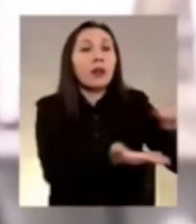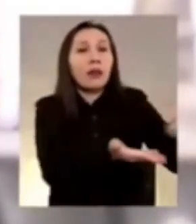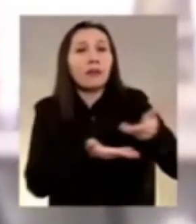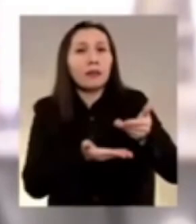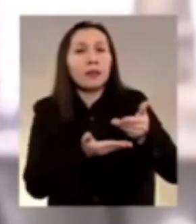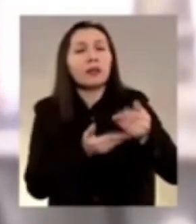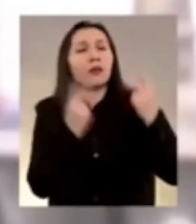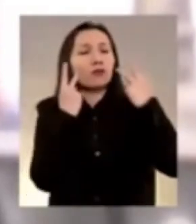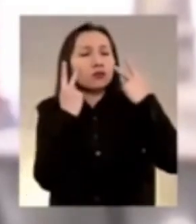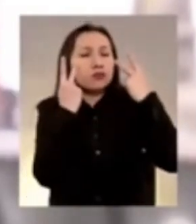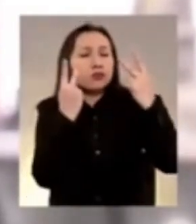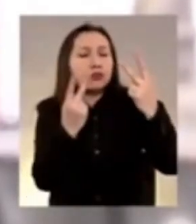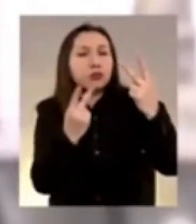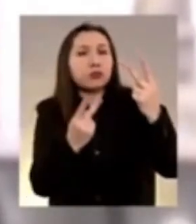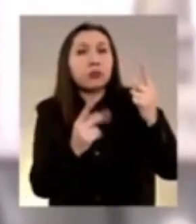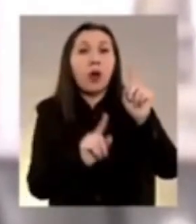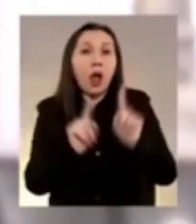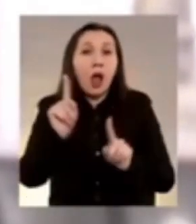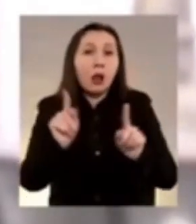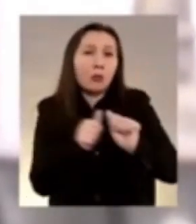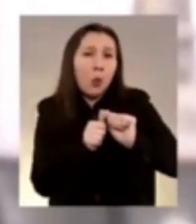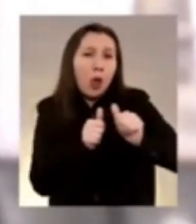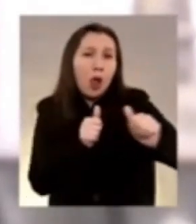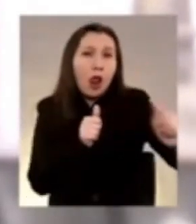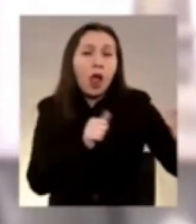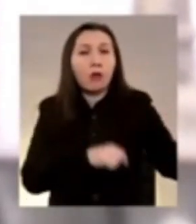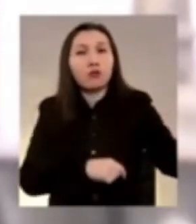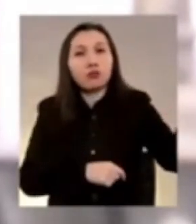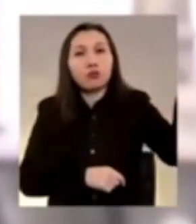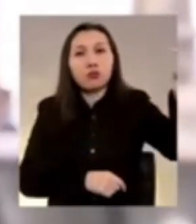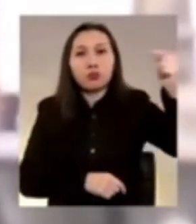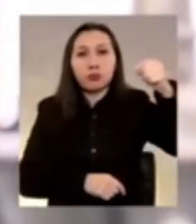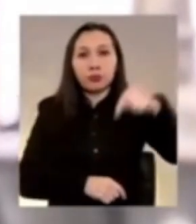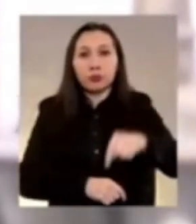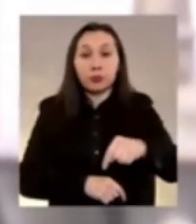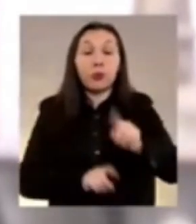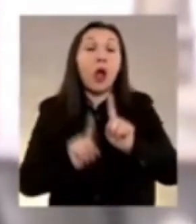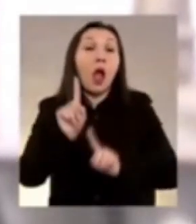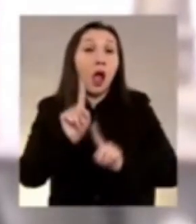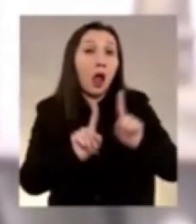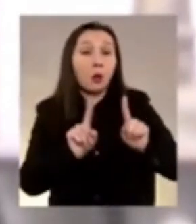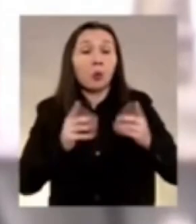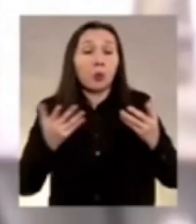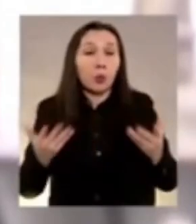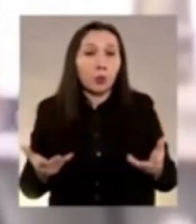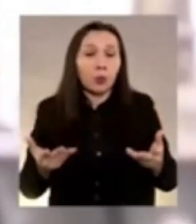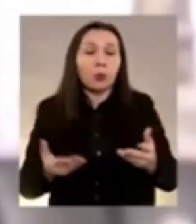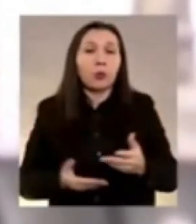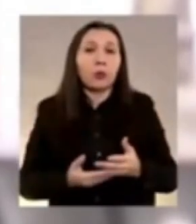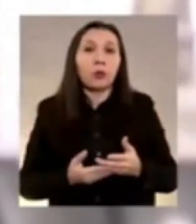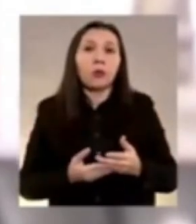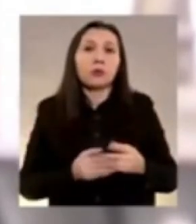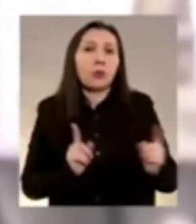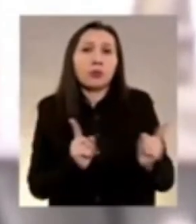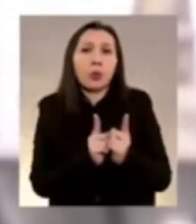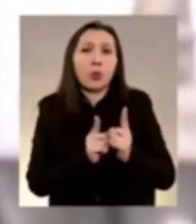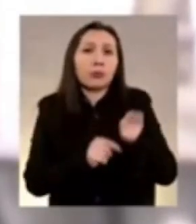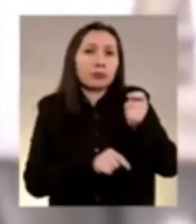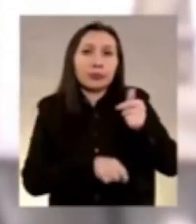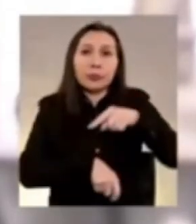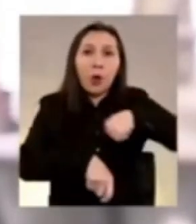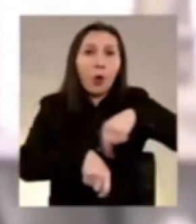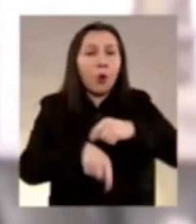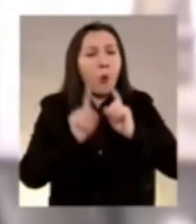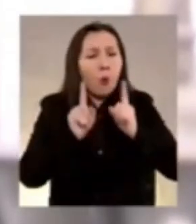que han viajado en algunos casos desde muy lejos, en algunos casos por breves horas, pero que